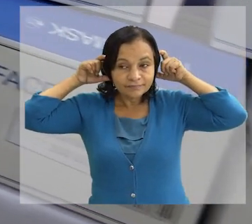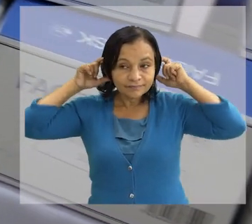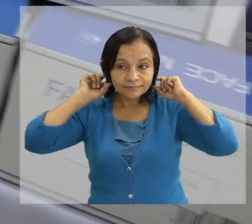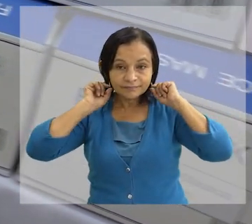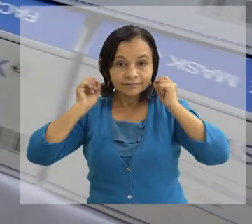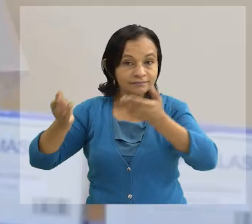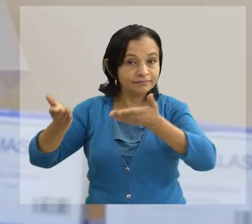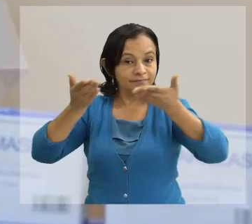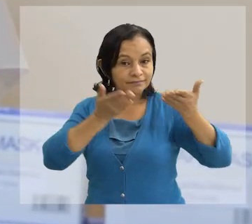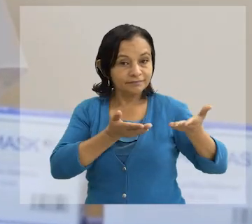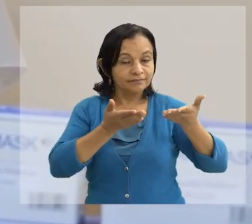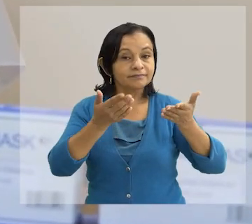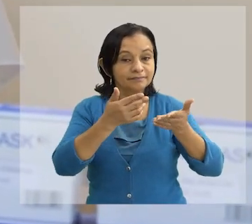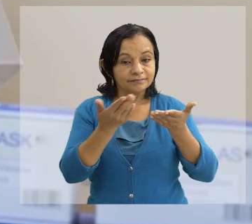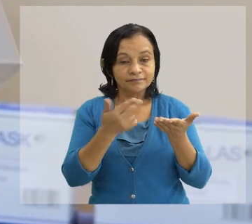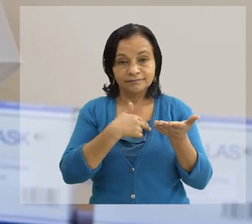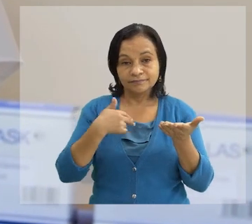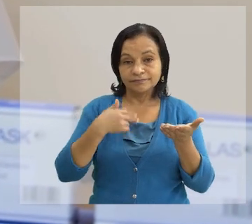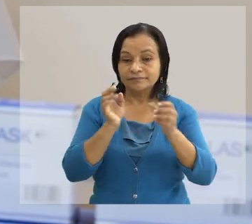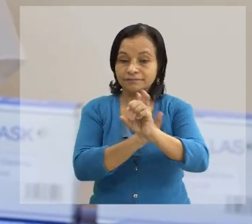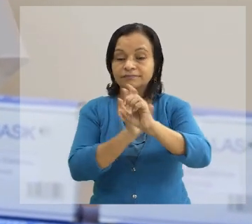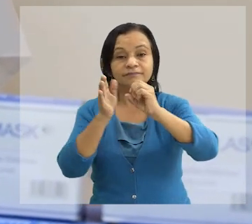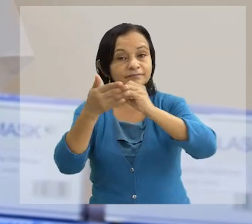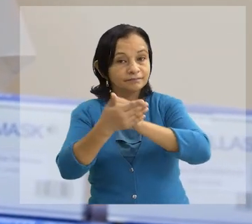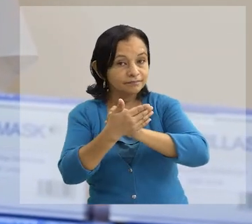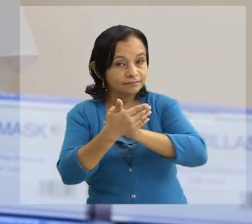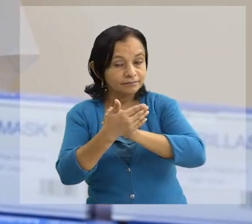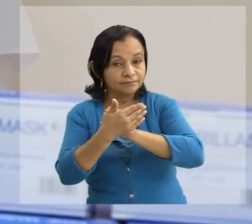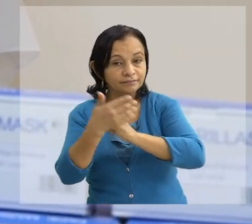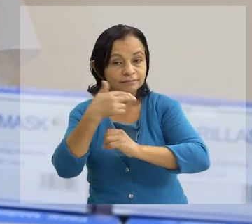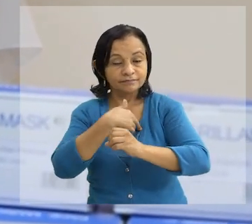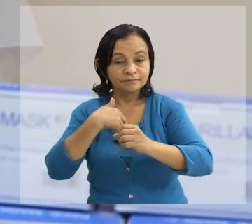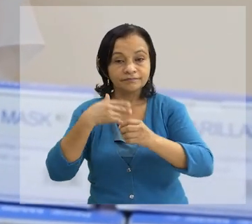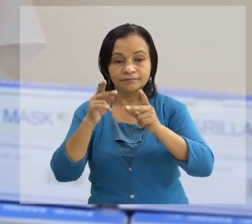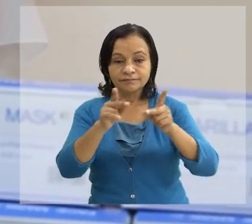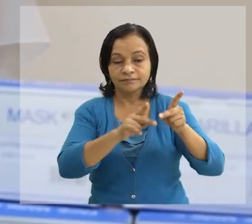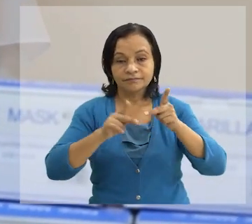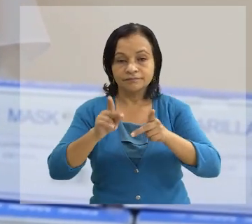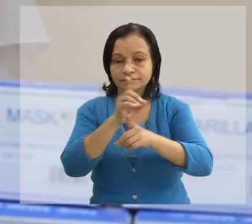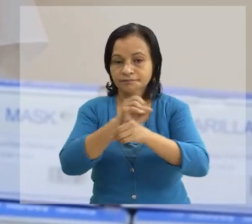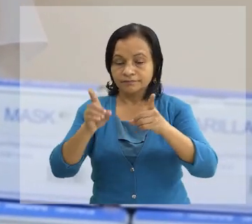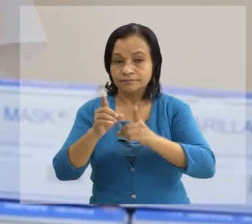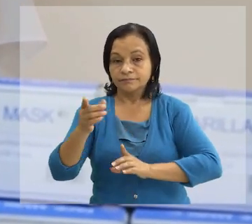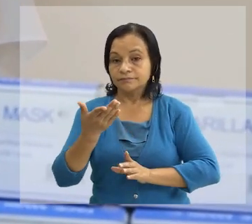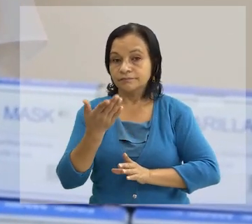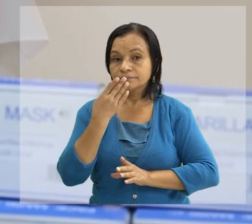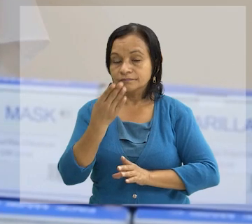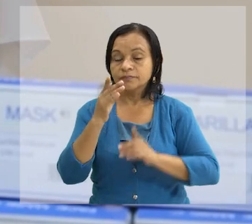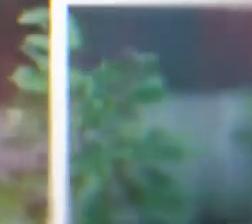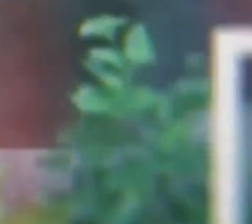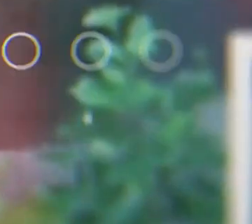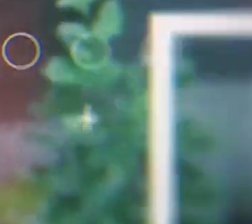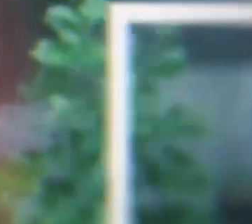fortalecerán el aguantaje integral de la COVID-19 Que incluye que nuestro personal garantece y cumpla con las medidas